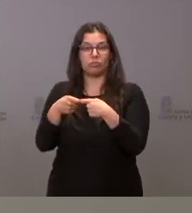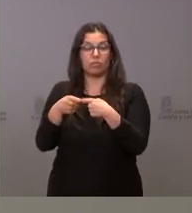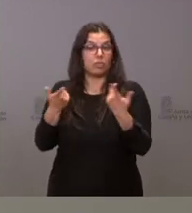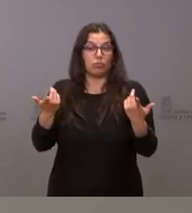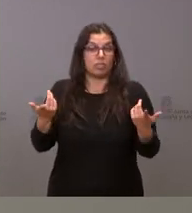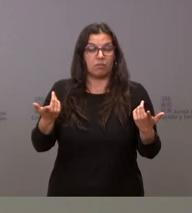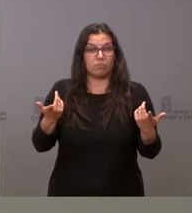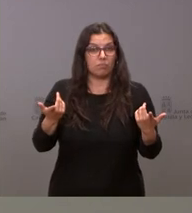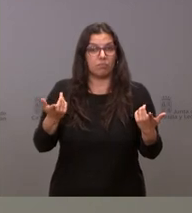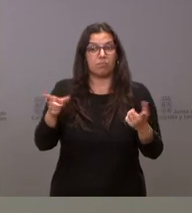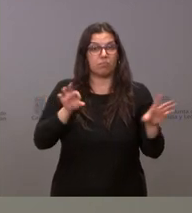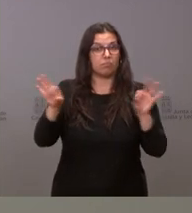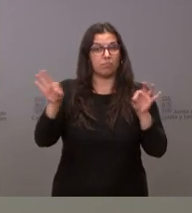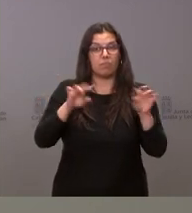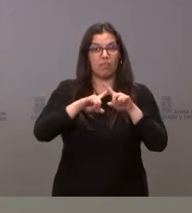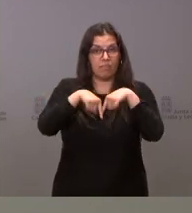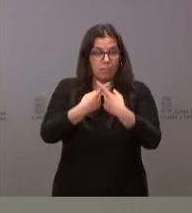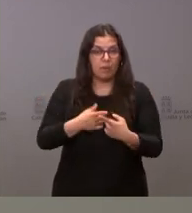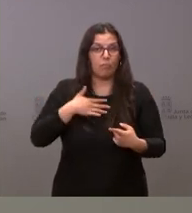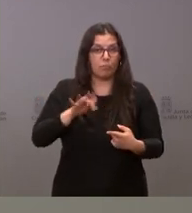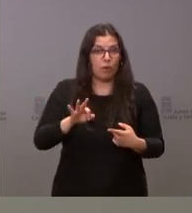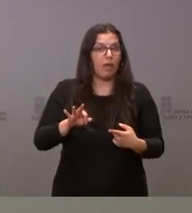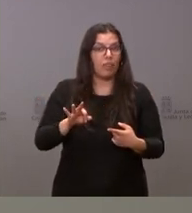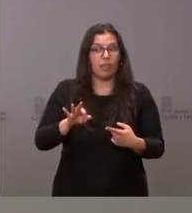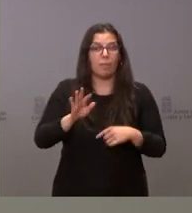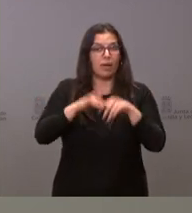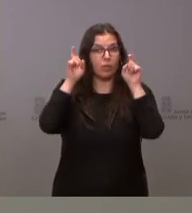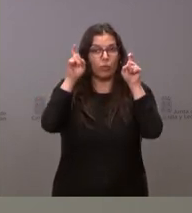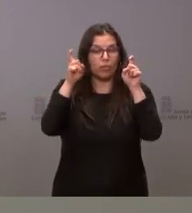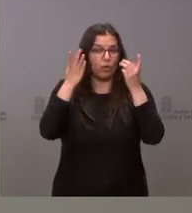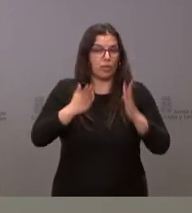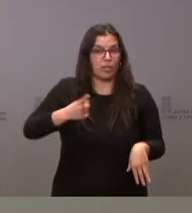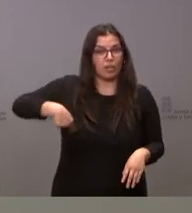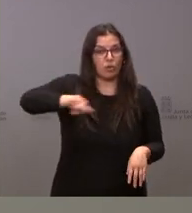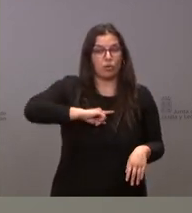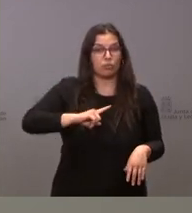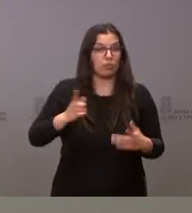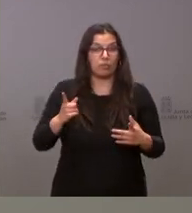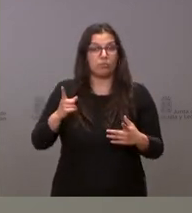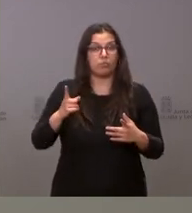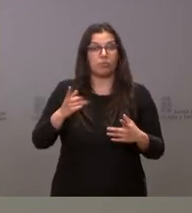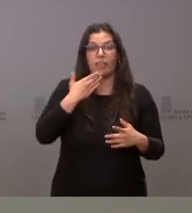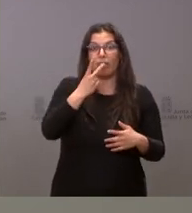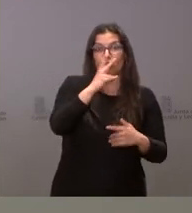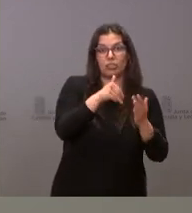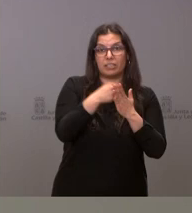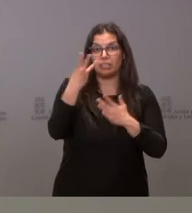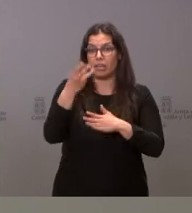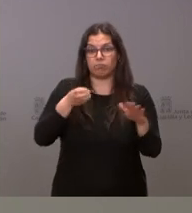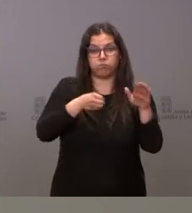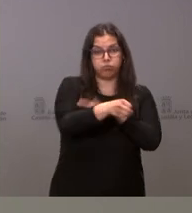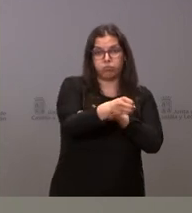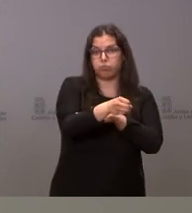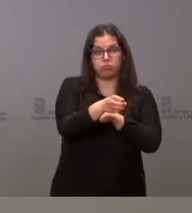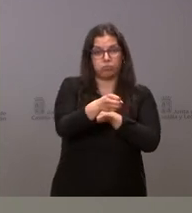ámbito y en esa posibilidad de las familias de elegir la educación de sus hijos. Y con la escolarización de dos o tres años estamos manteniendo